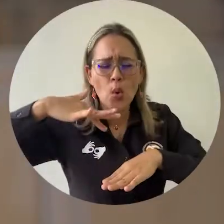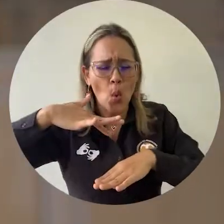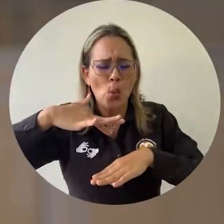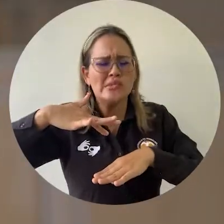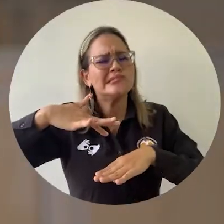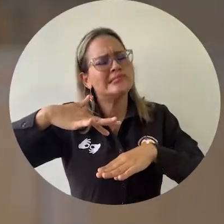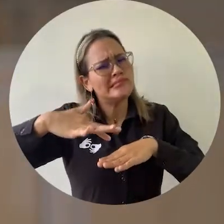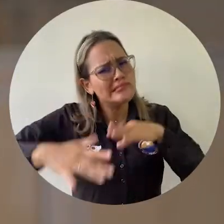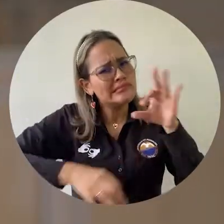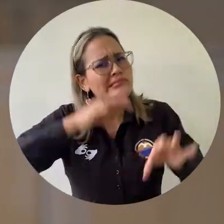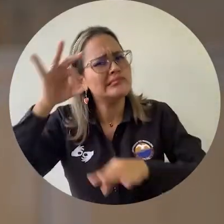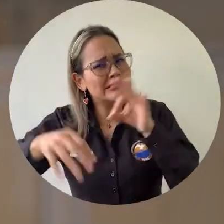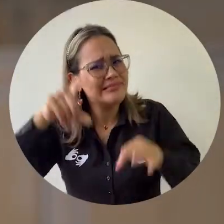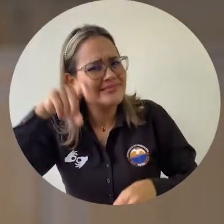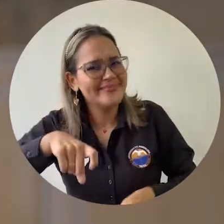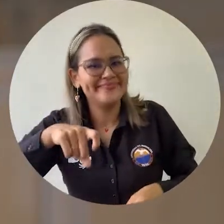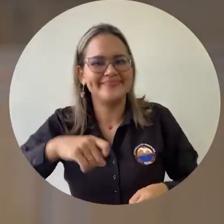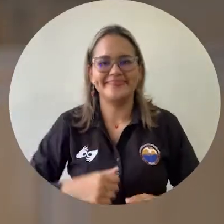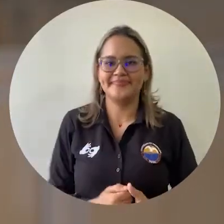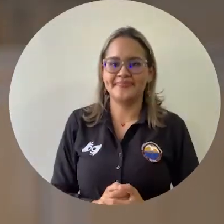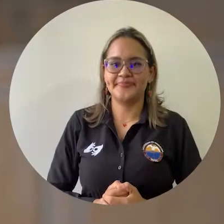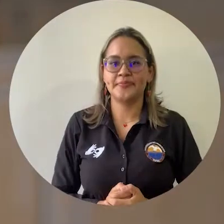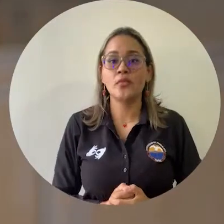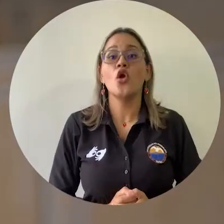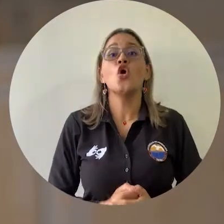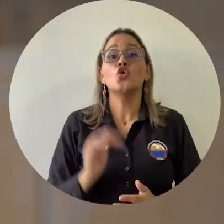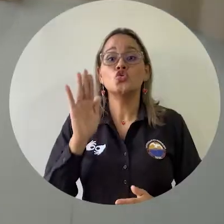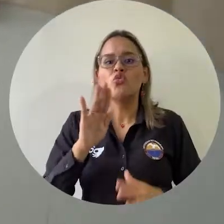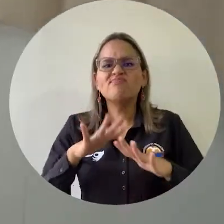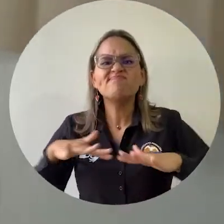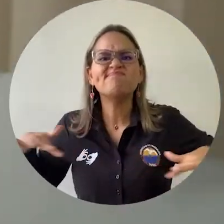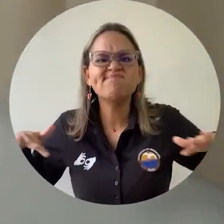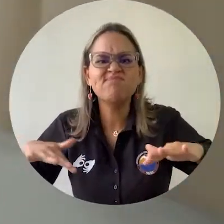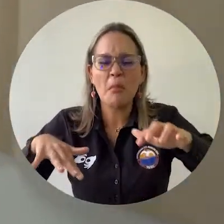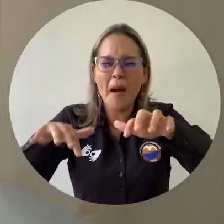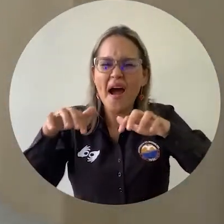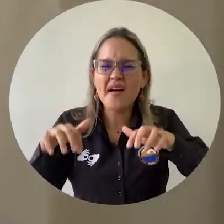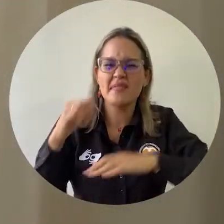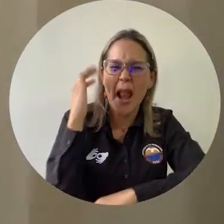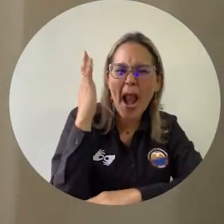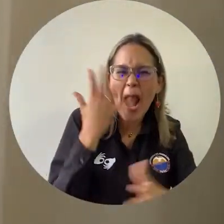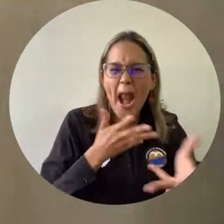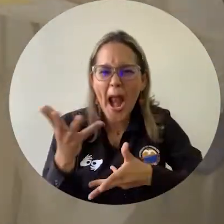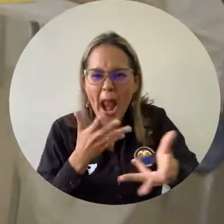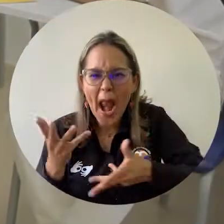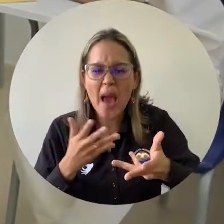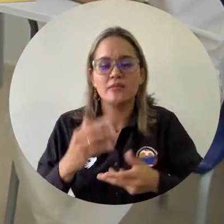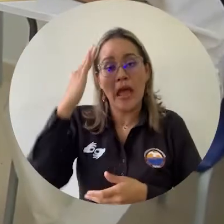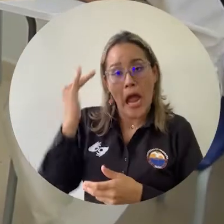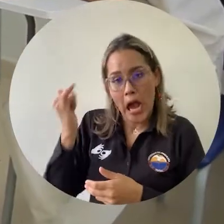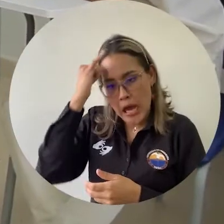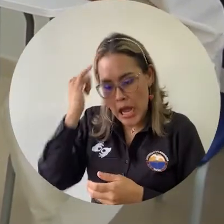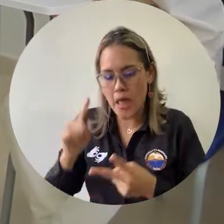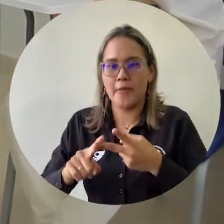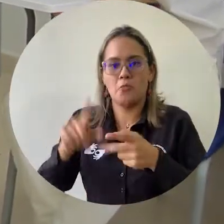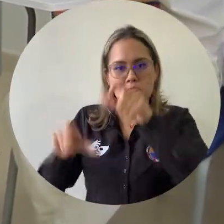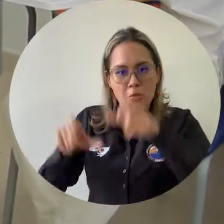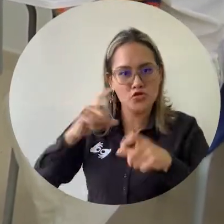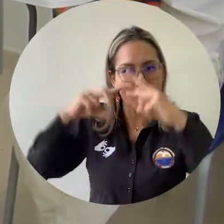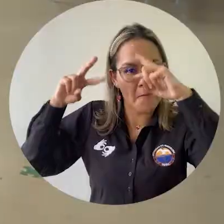naturaleza y la conservación es necesaria para sus ambientes. En el espacio estuvieron convocados académicos,